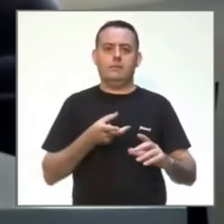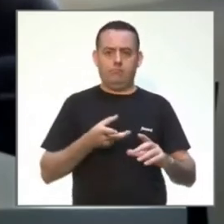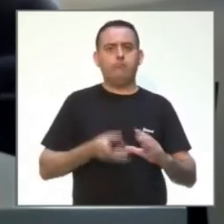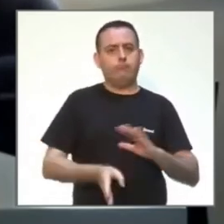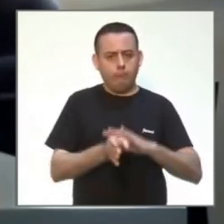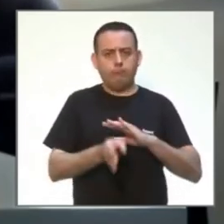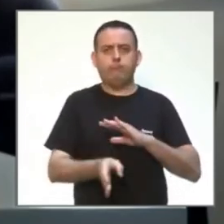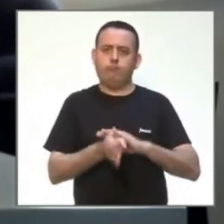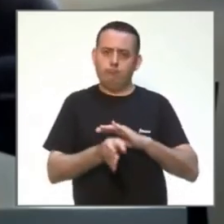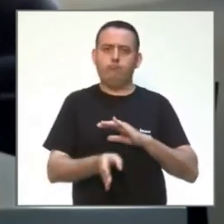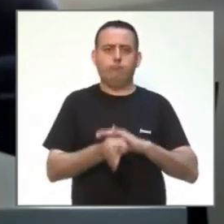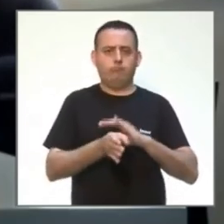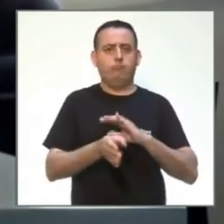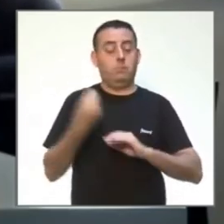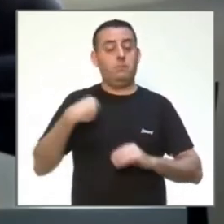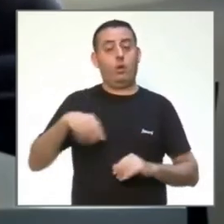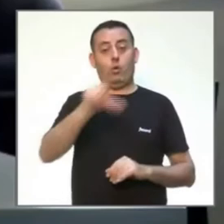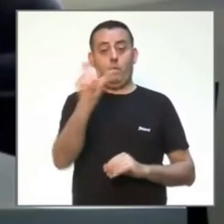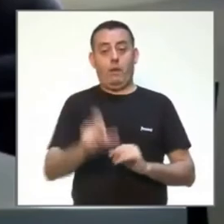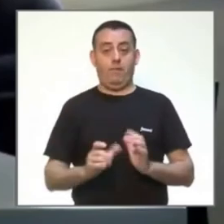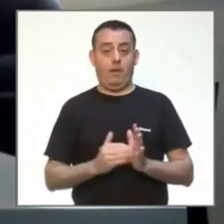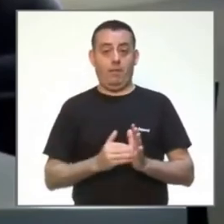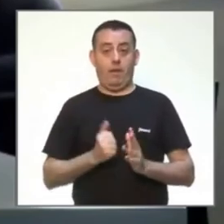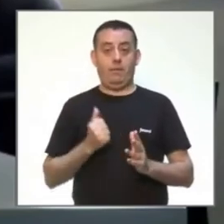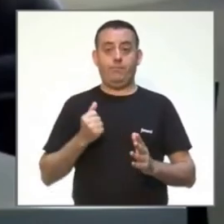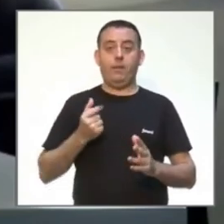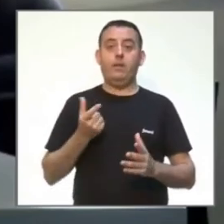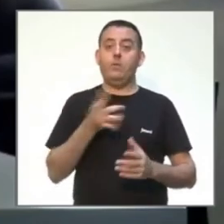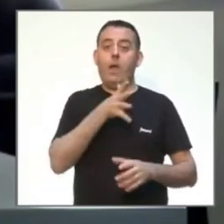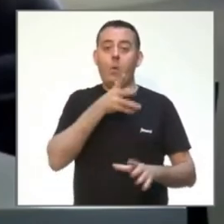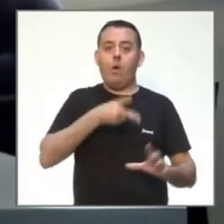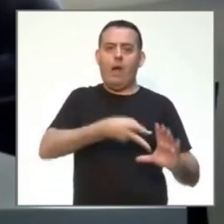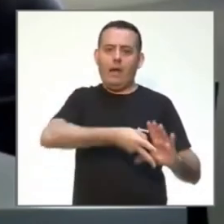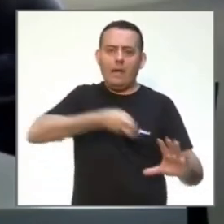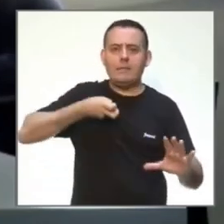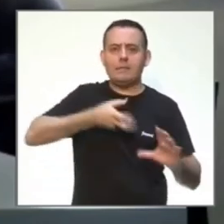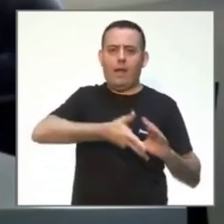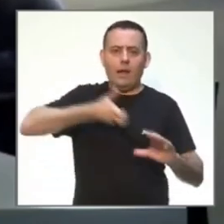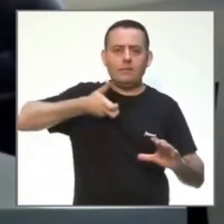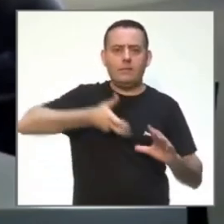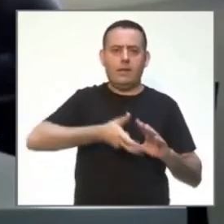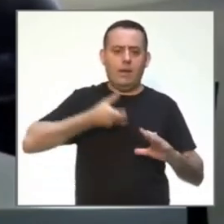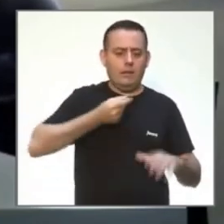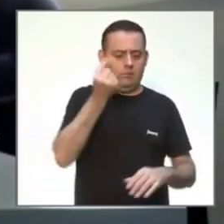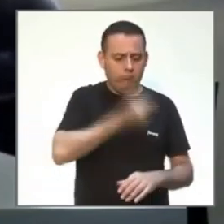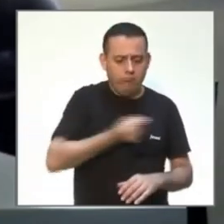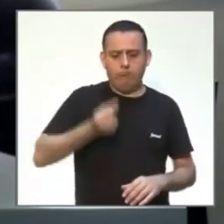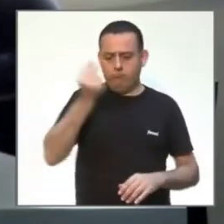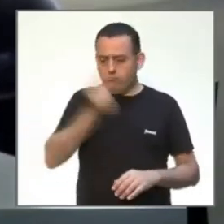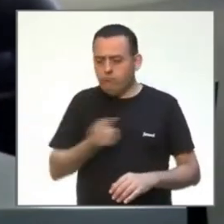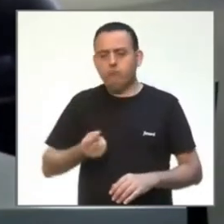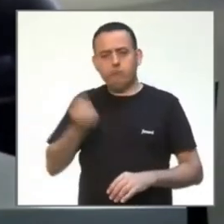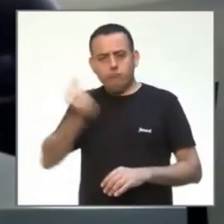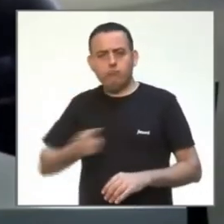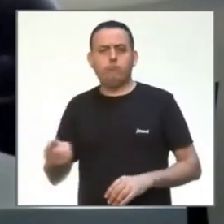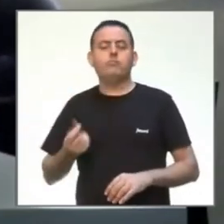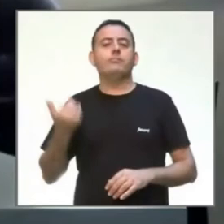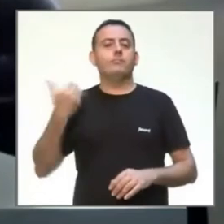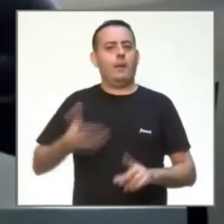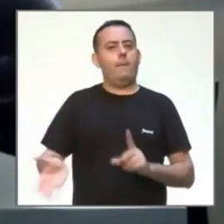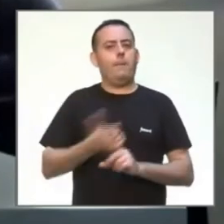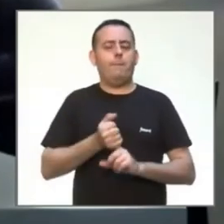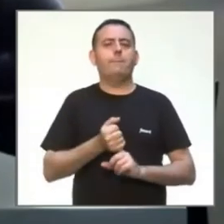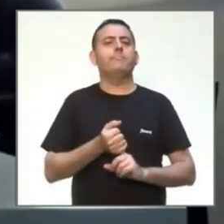la zona de la comunidad y nos ha permitido validar que somos capaces de detectar que hay